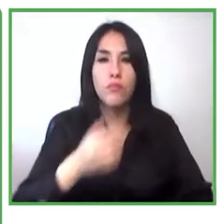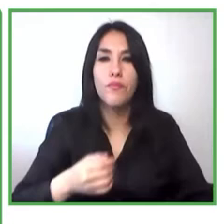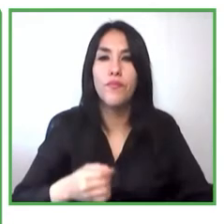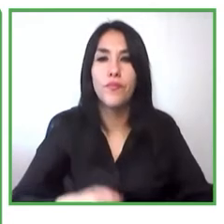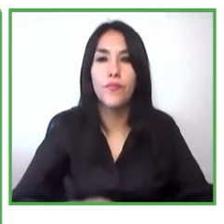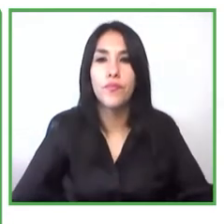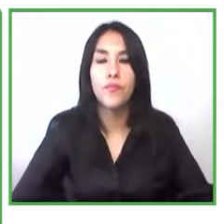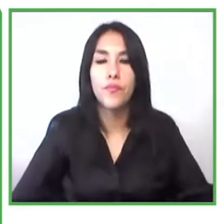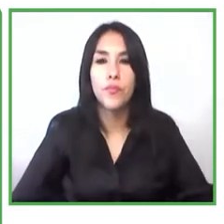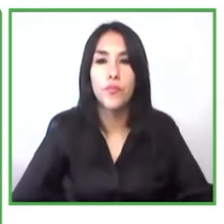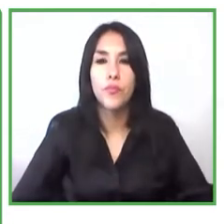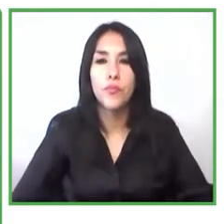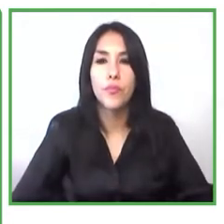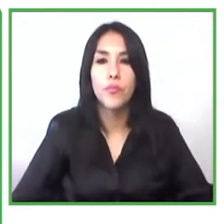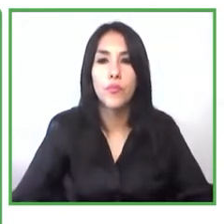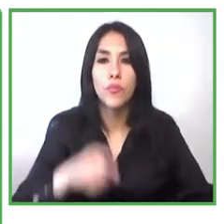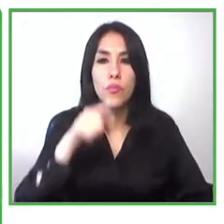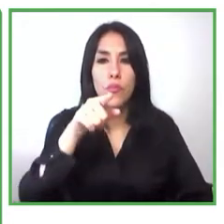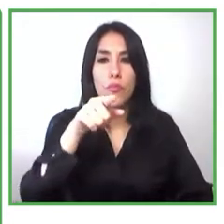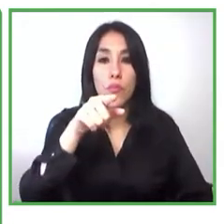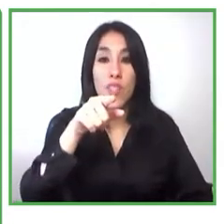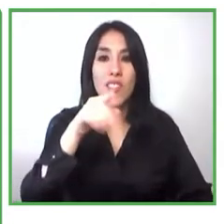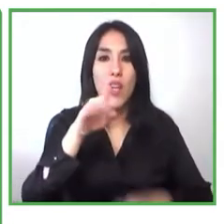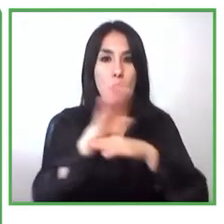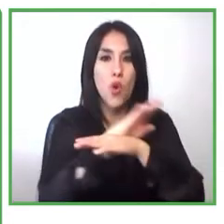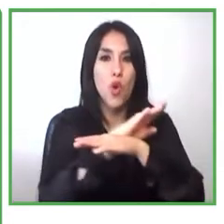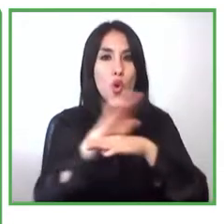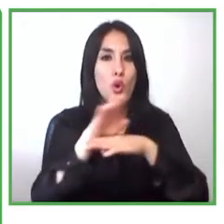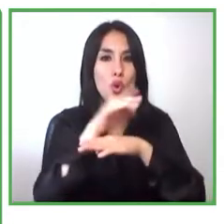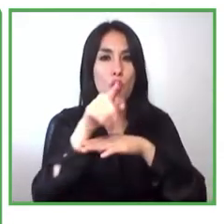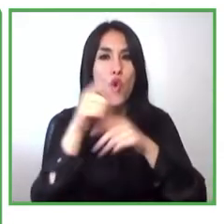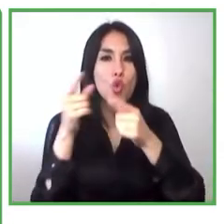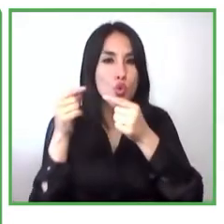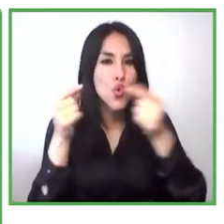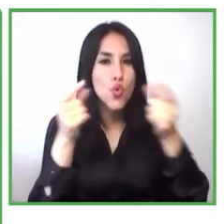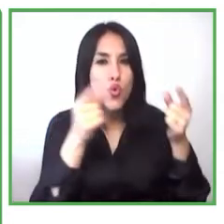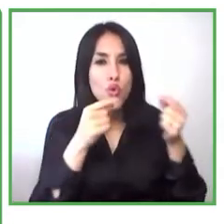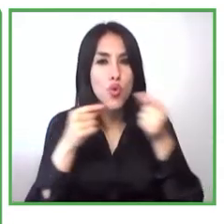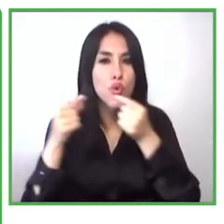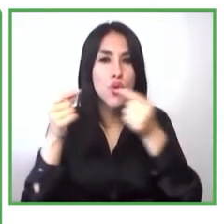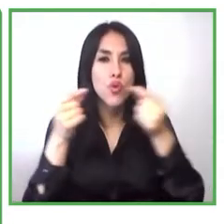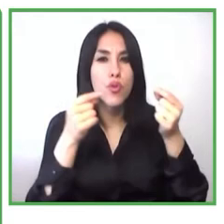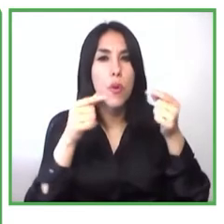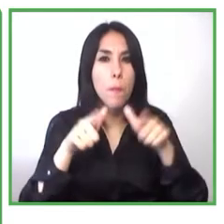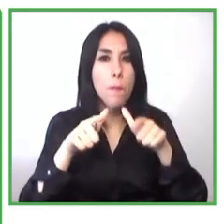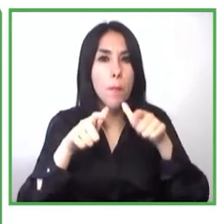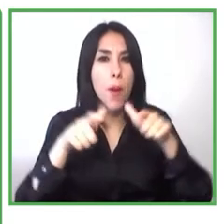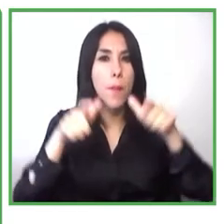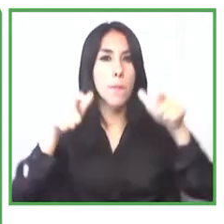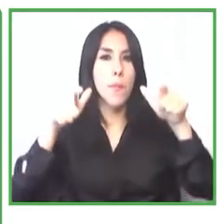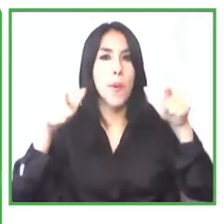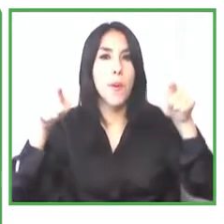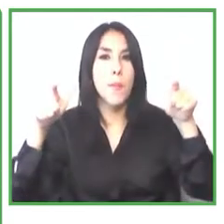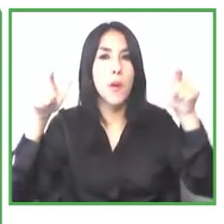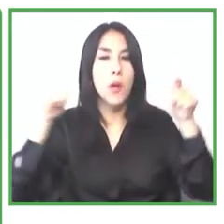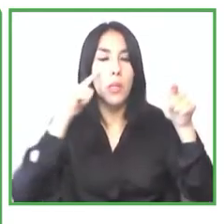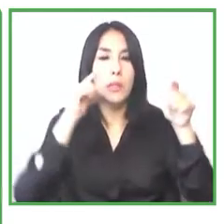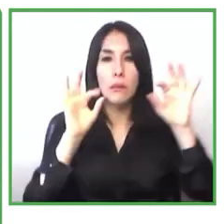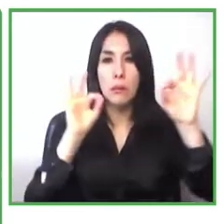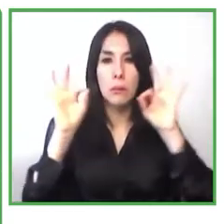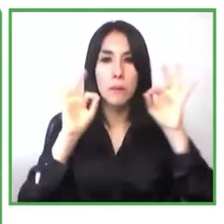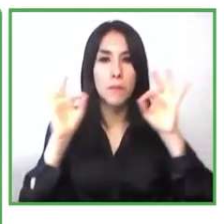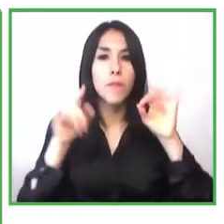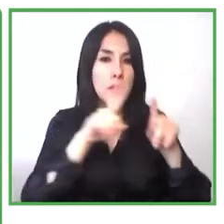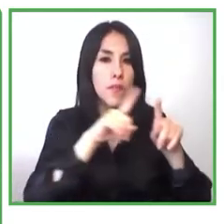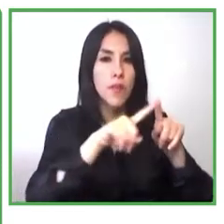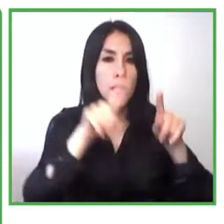en otros negocios pequeños en distintas partes de la ciudad de Bogotá e incluso ellos lo hacen en